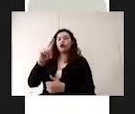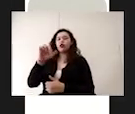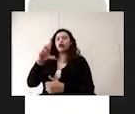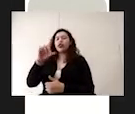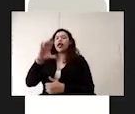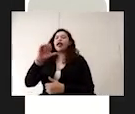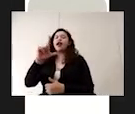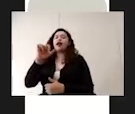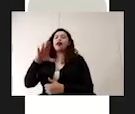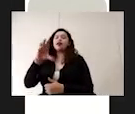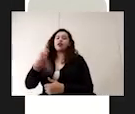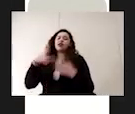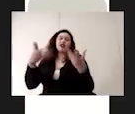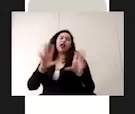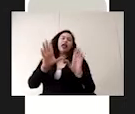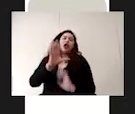cloro comercial.